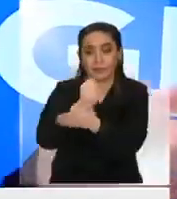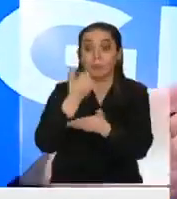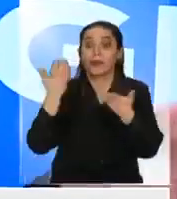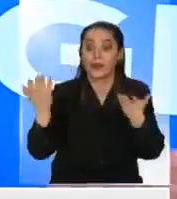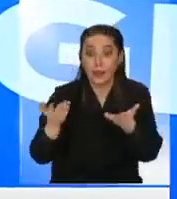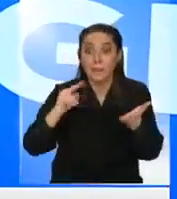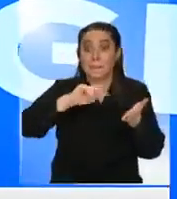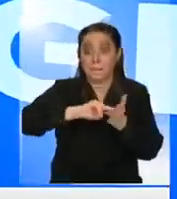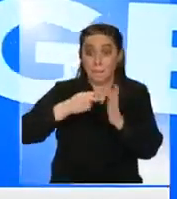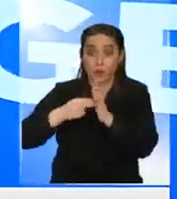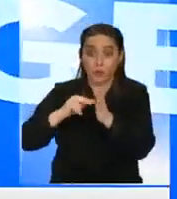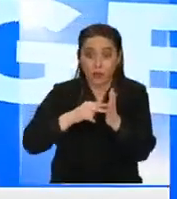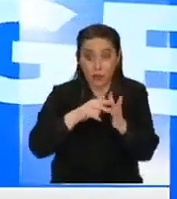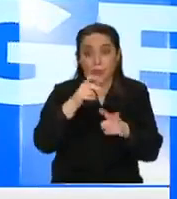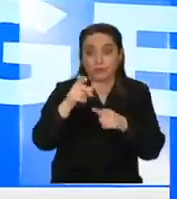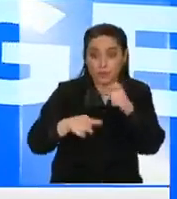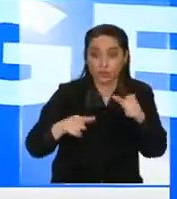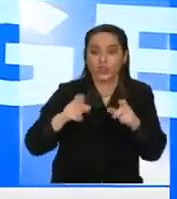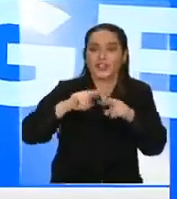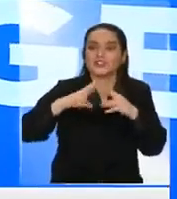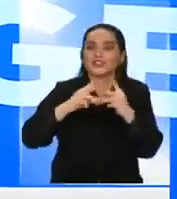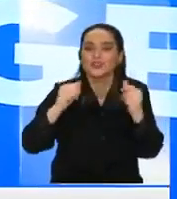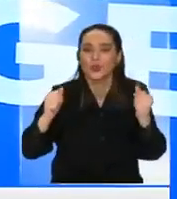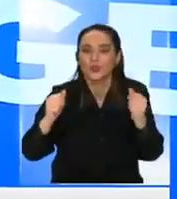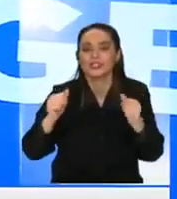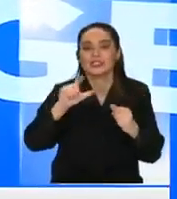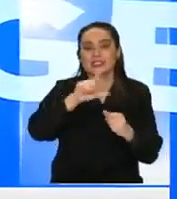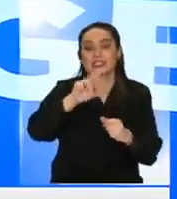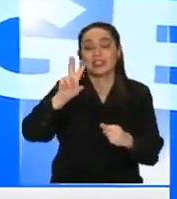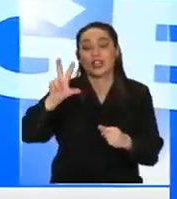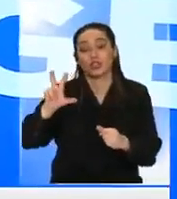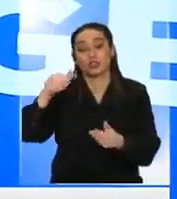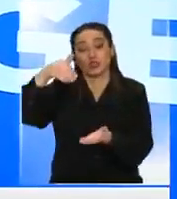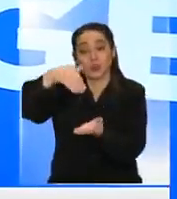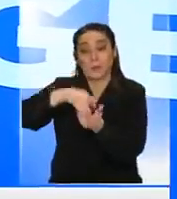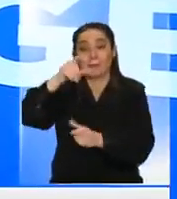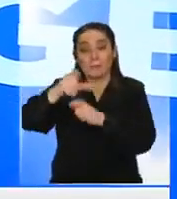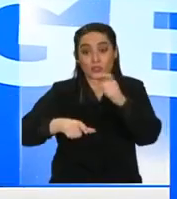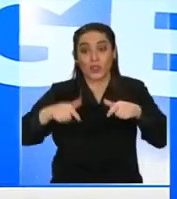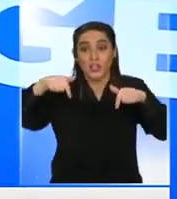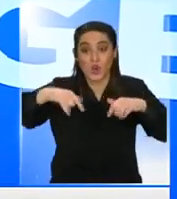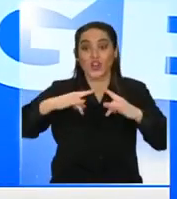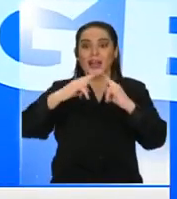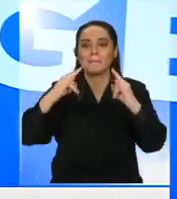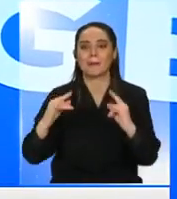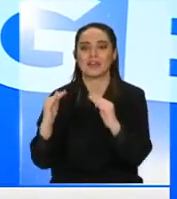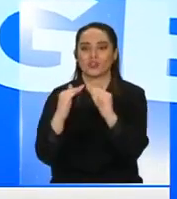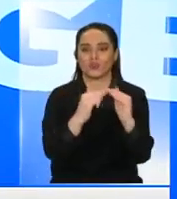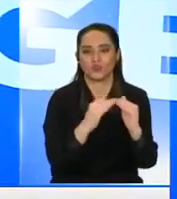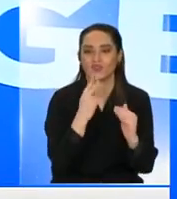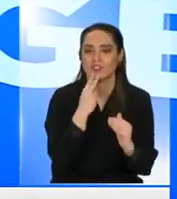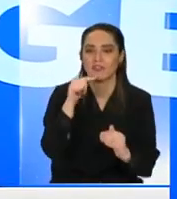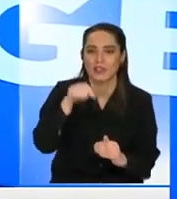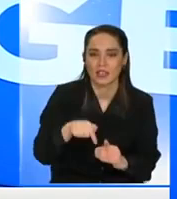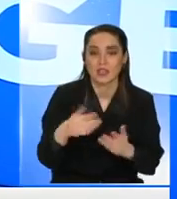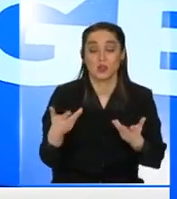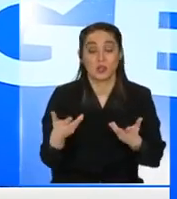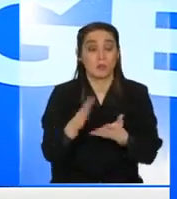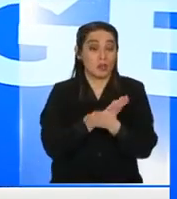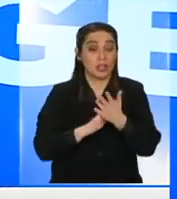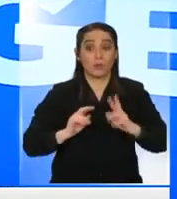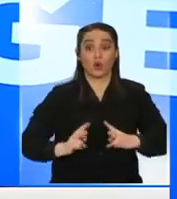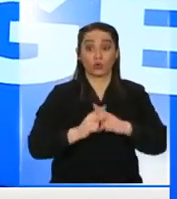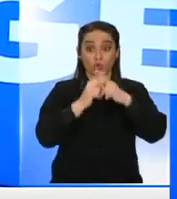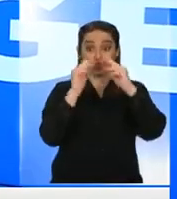resolver los problemas por ejemplo de las 78 mil personas que hoy día están viviendo en campamentos y que a través de inmobiliarias populares